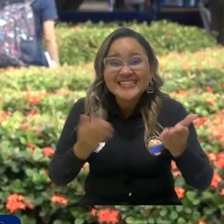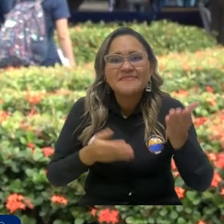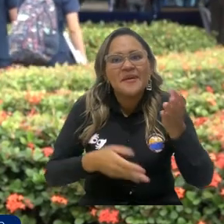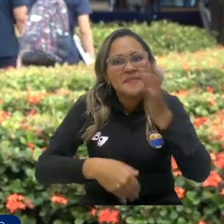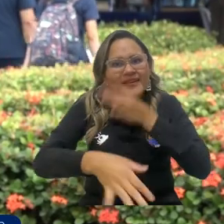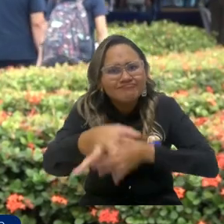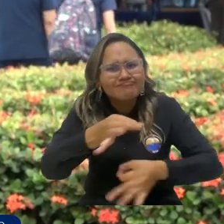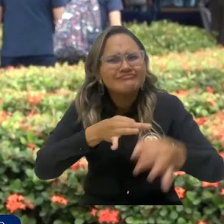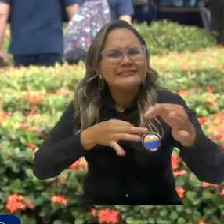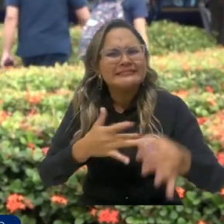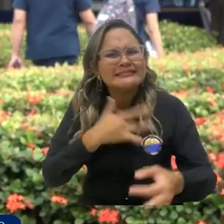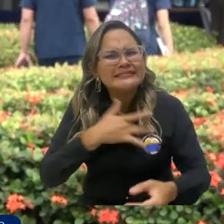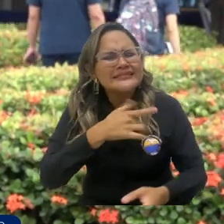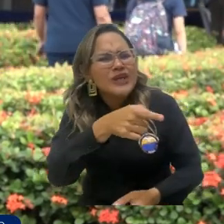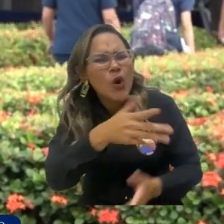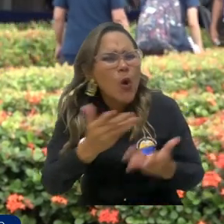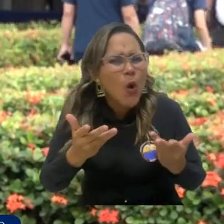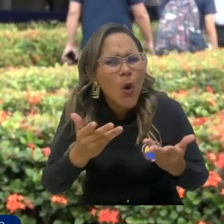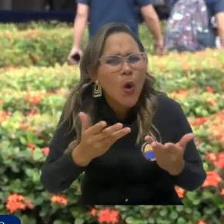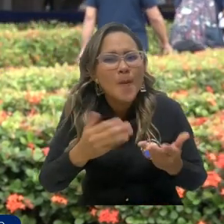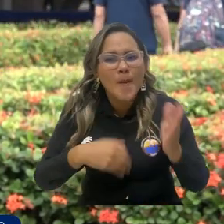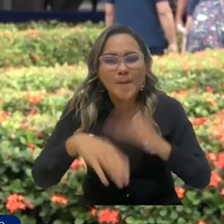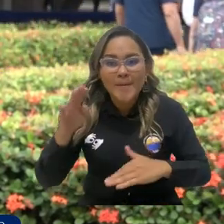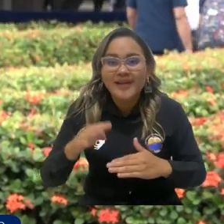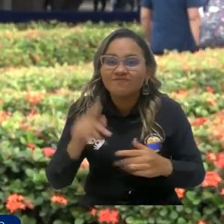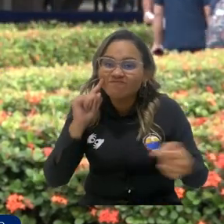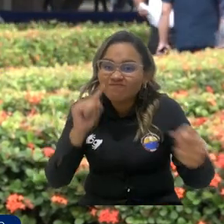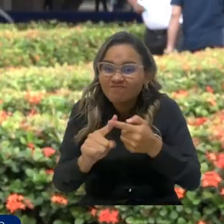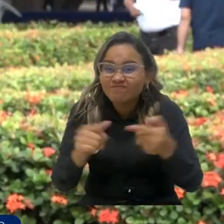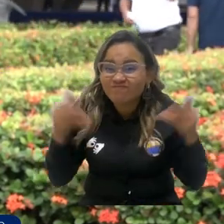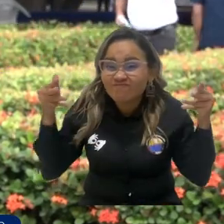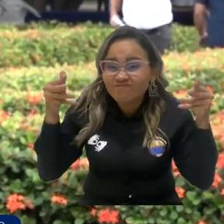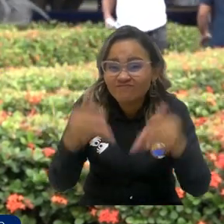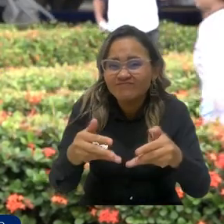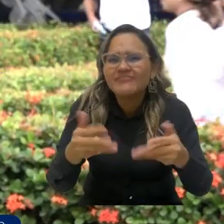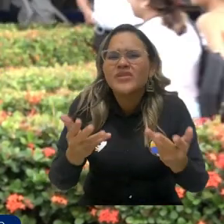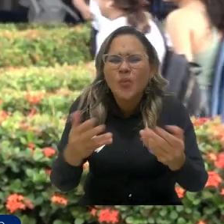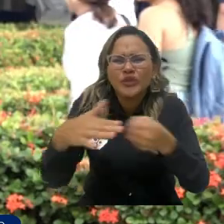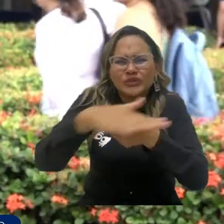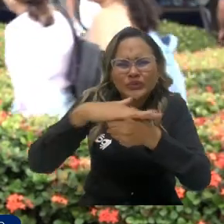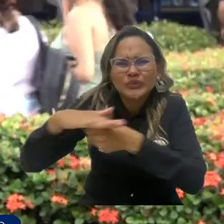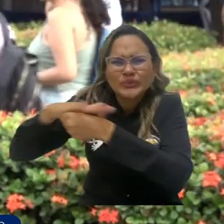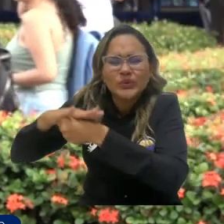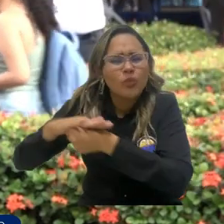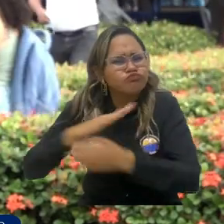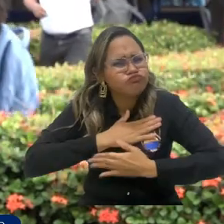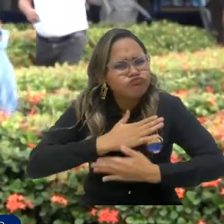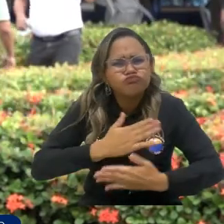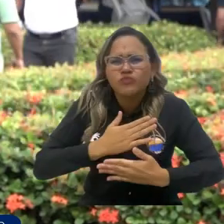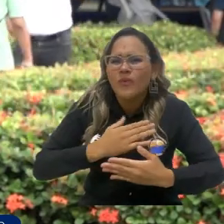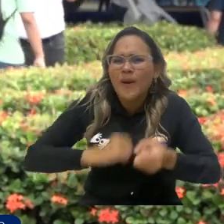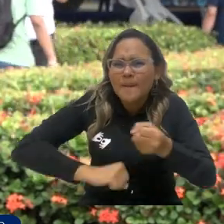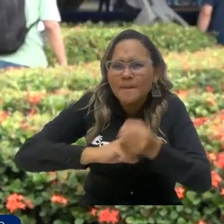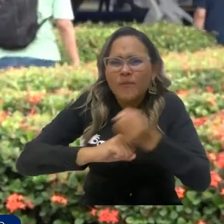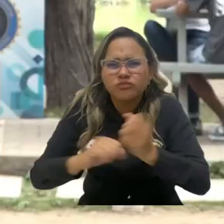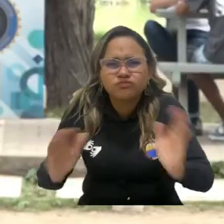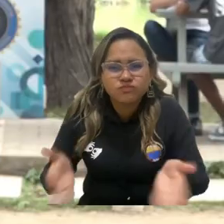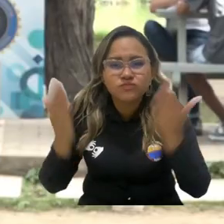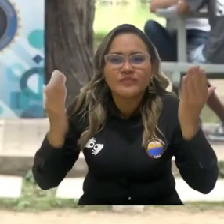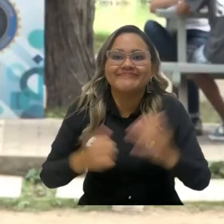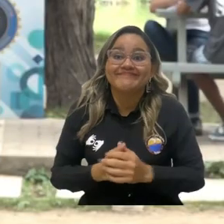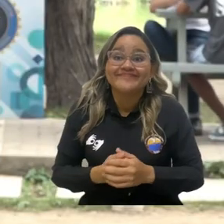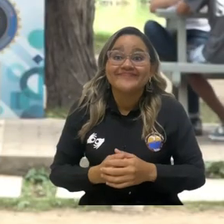El poder colocarnos en el lugar de las demás personas y reconocer cómo éstas podían responder a las diferentes situaciones que les pueden pasar.